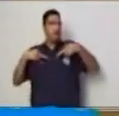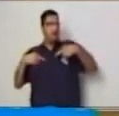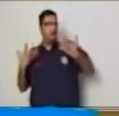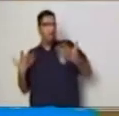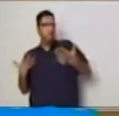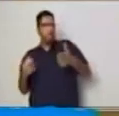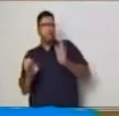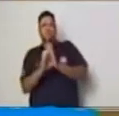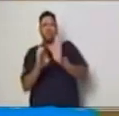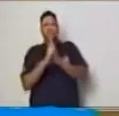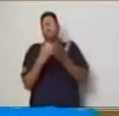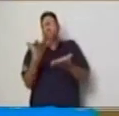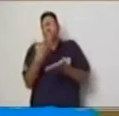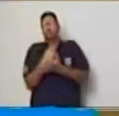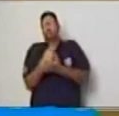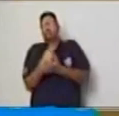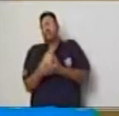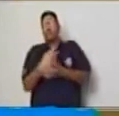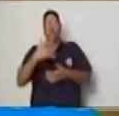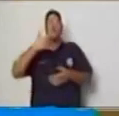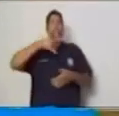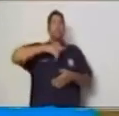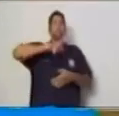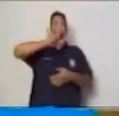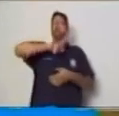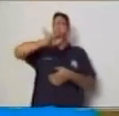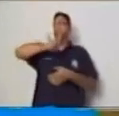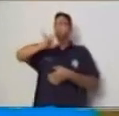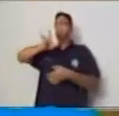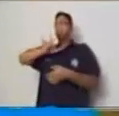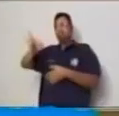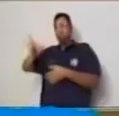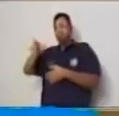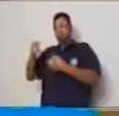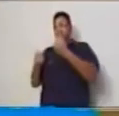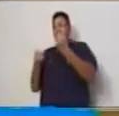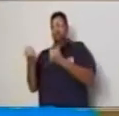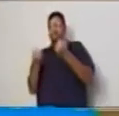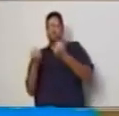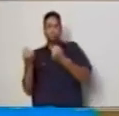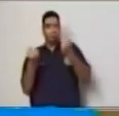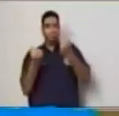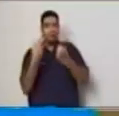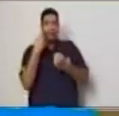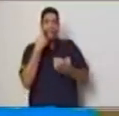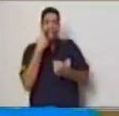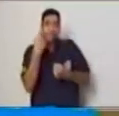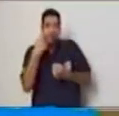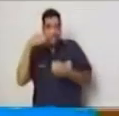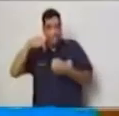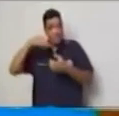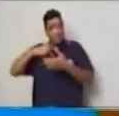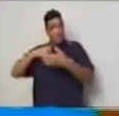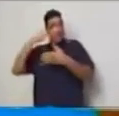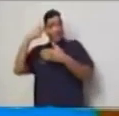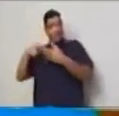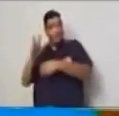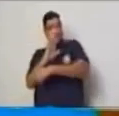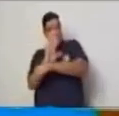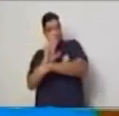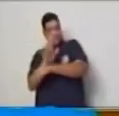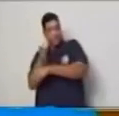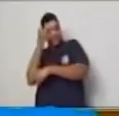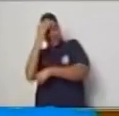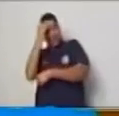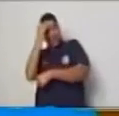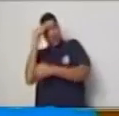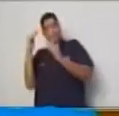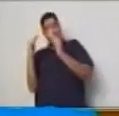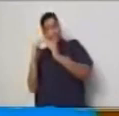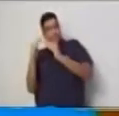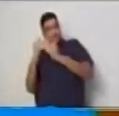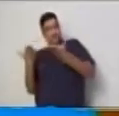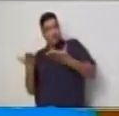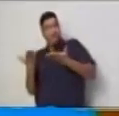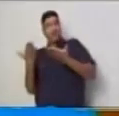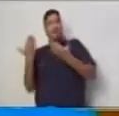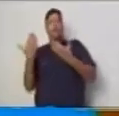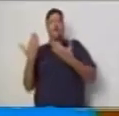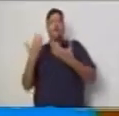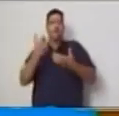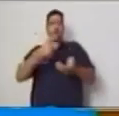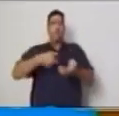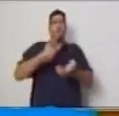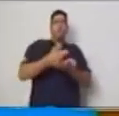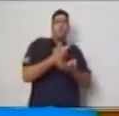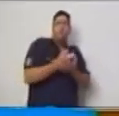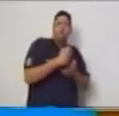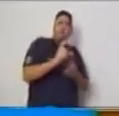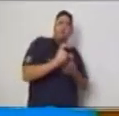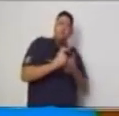cuando viajamos, cuando incluso estamos viendo el programa, en este momento, allí también tenemos una variación.